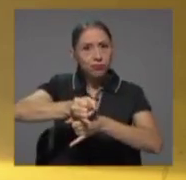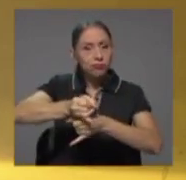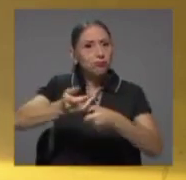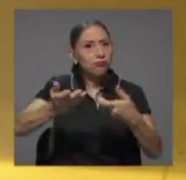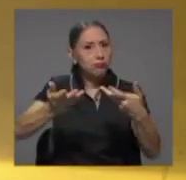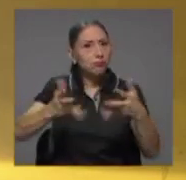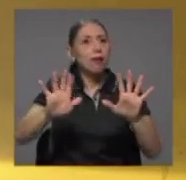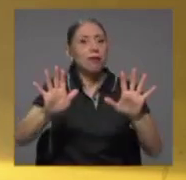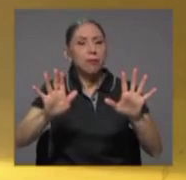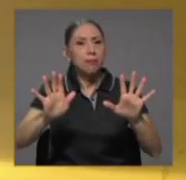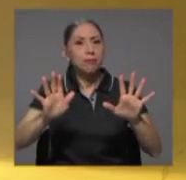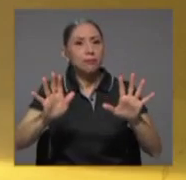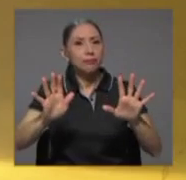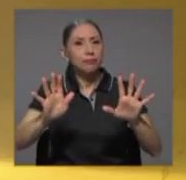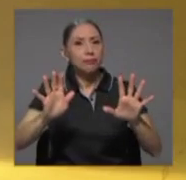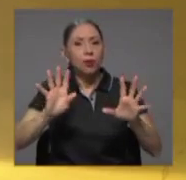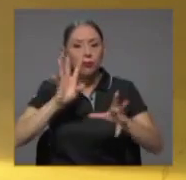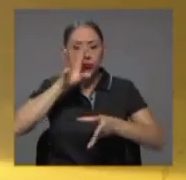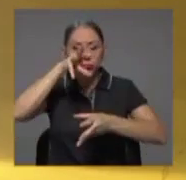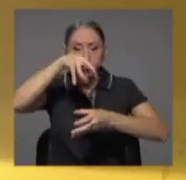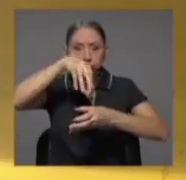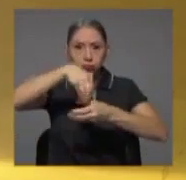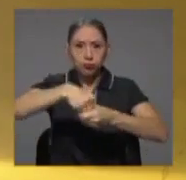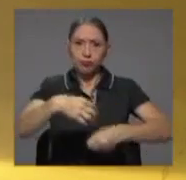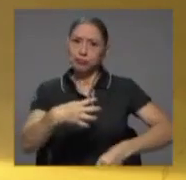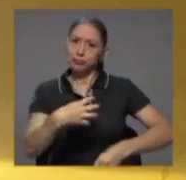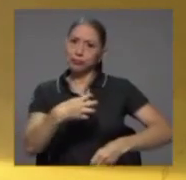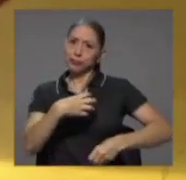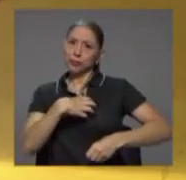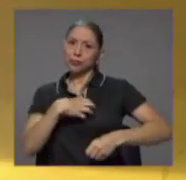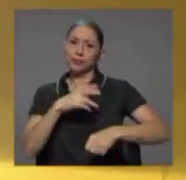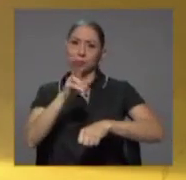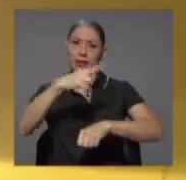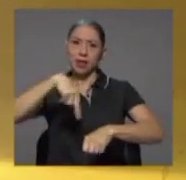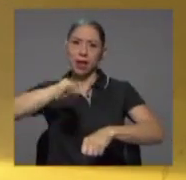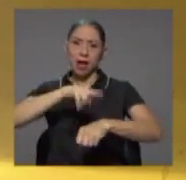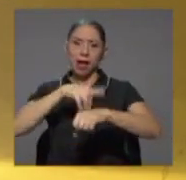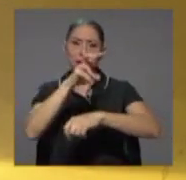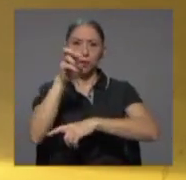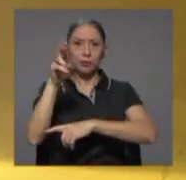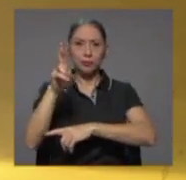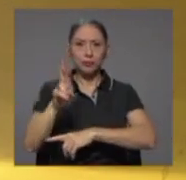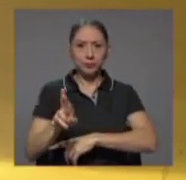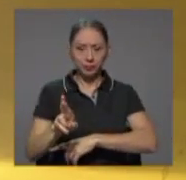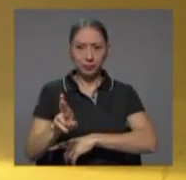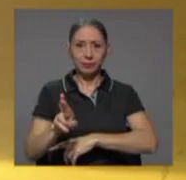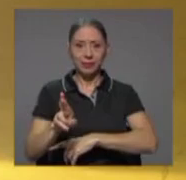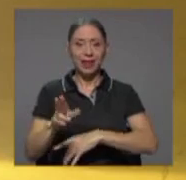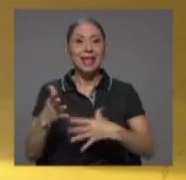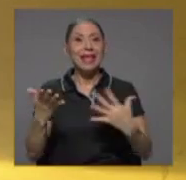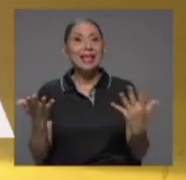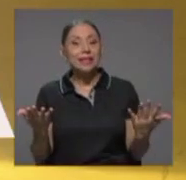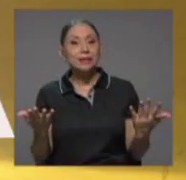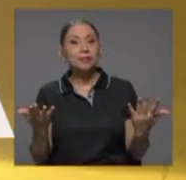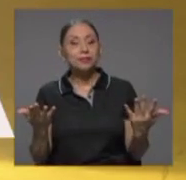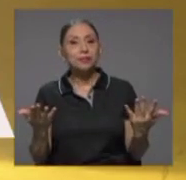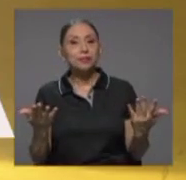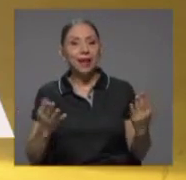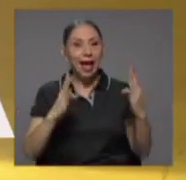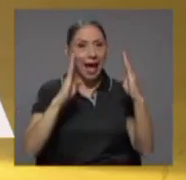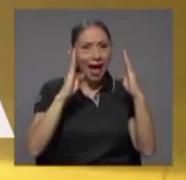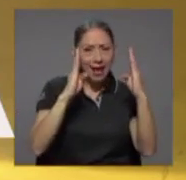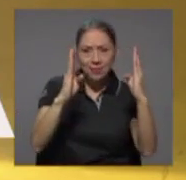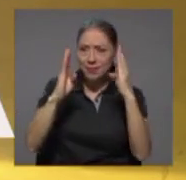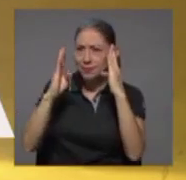de la nacionalidad costarricense y de la atención de la